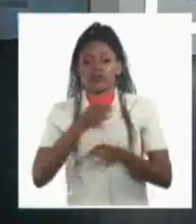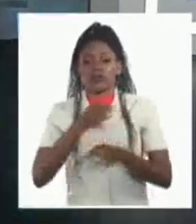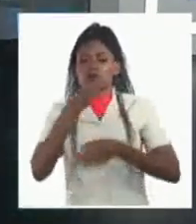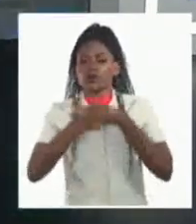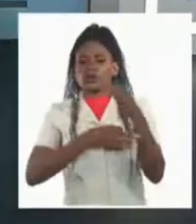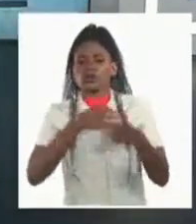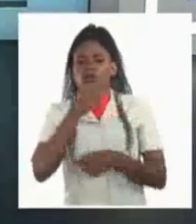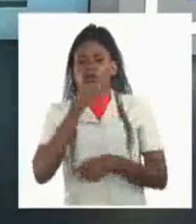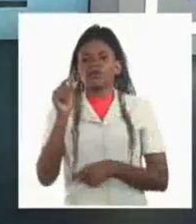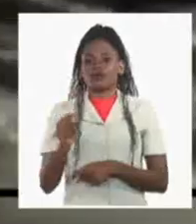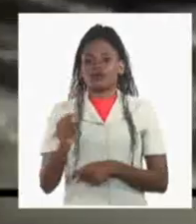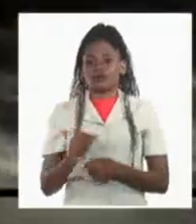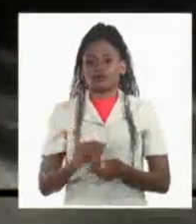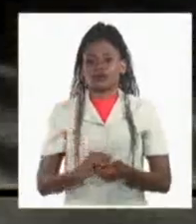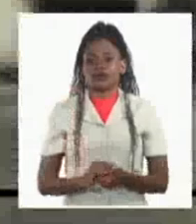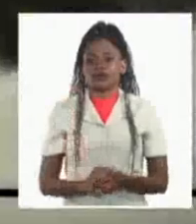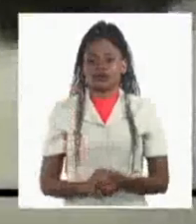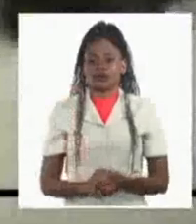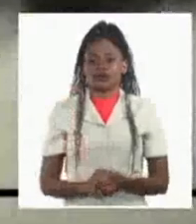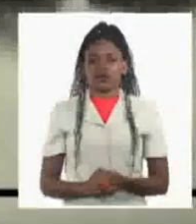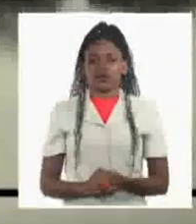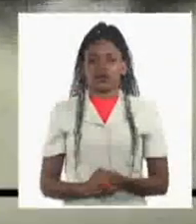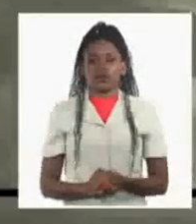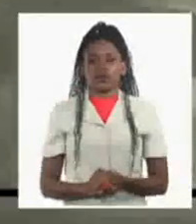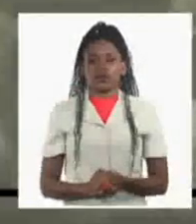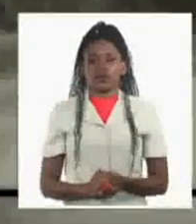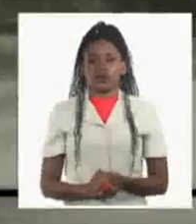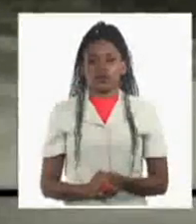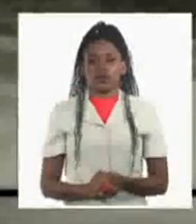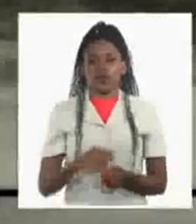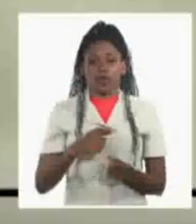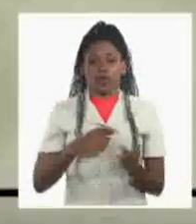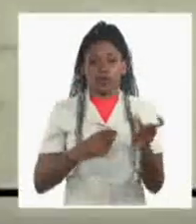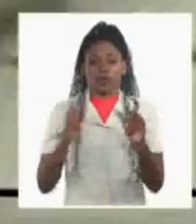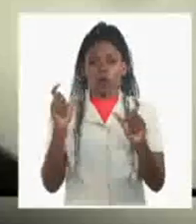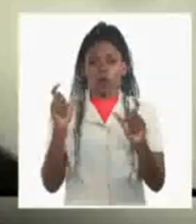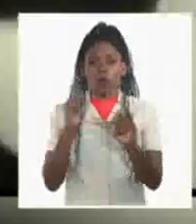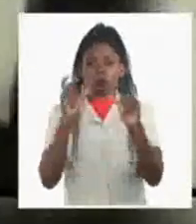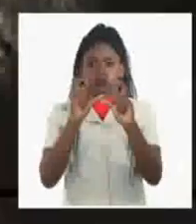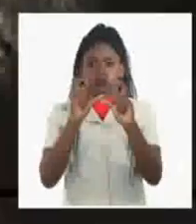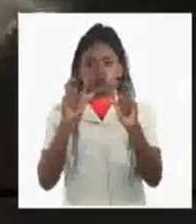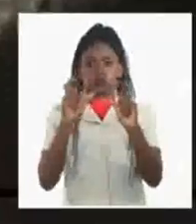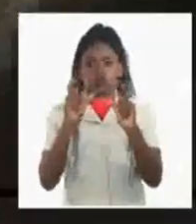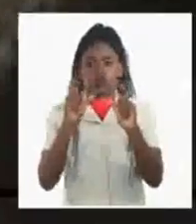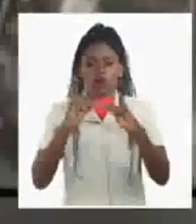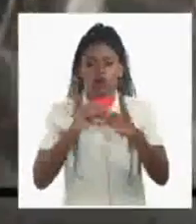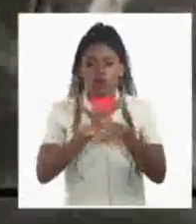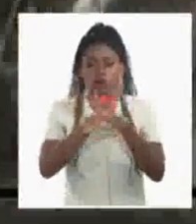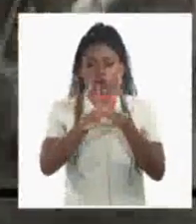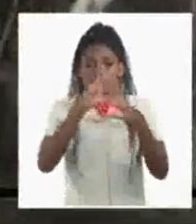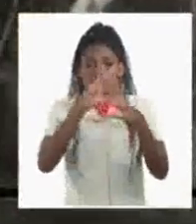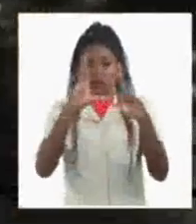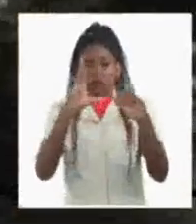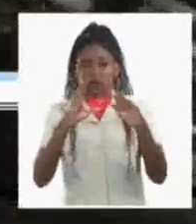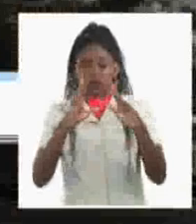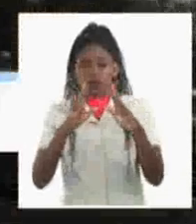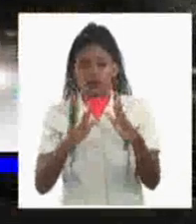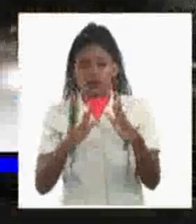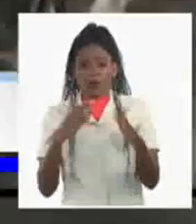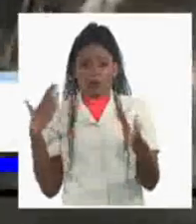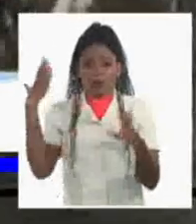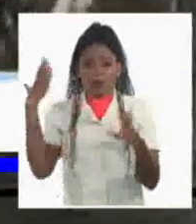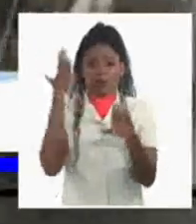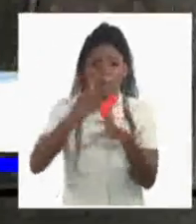adentra en el tema. Fue un ataque sorpresa. Partió la madrugada en dos para los habitantes de